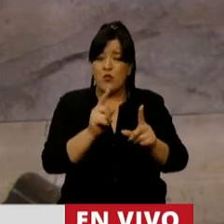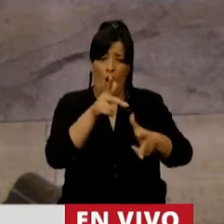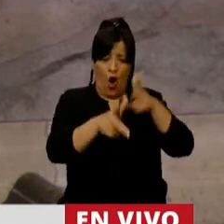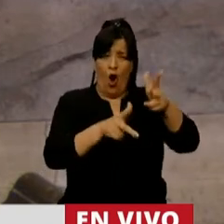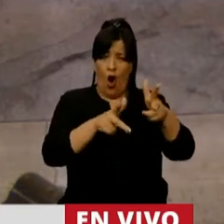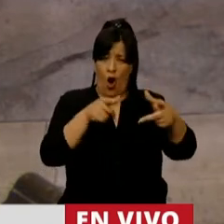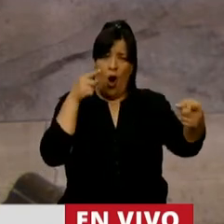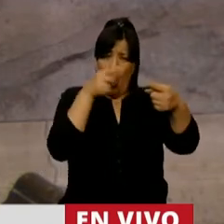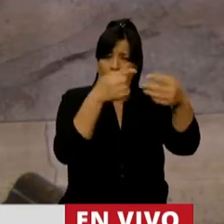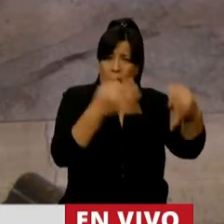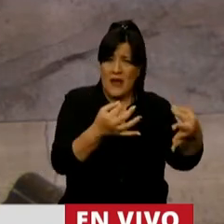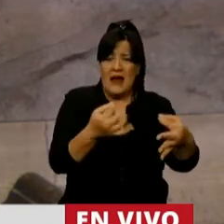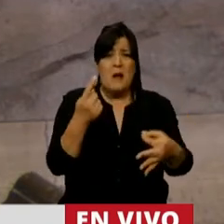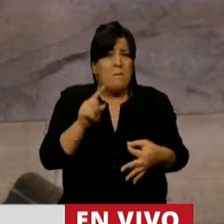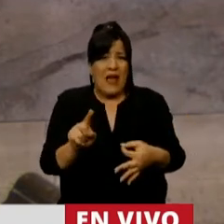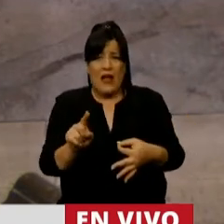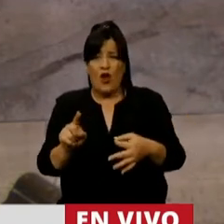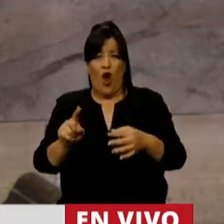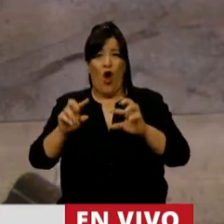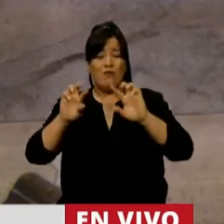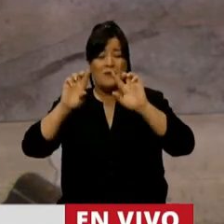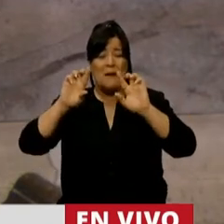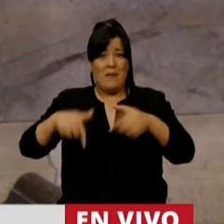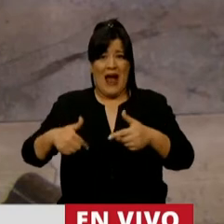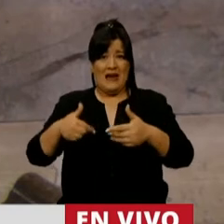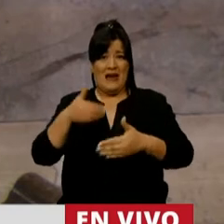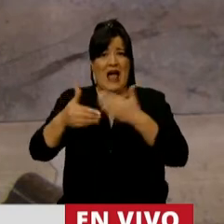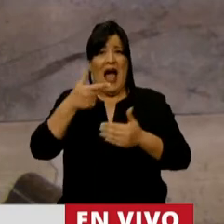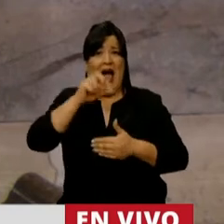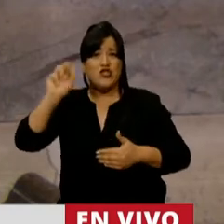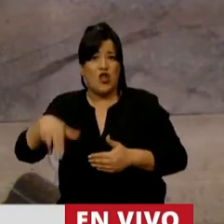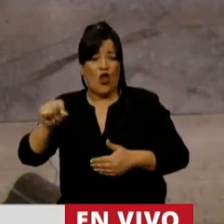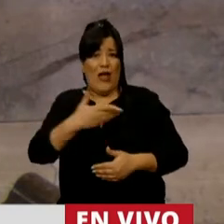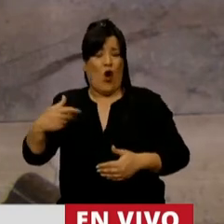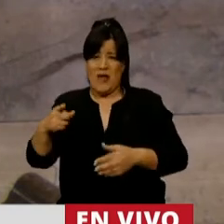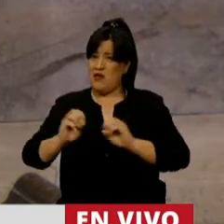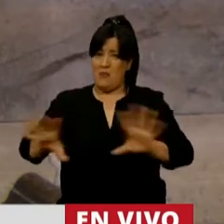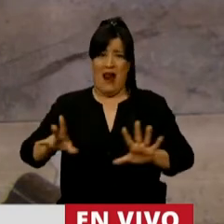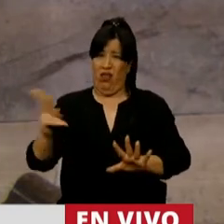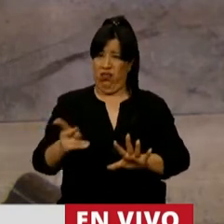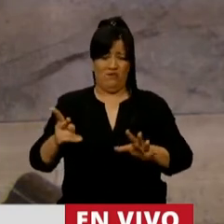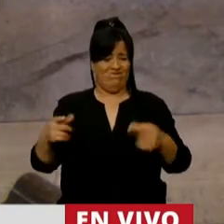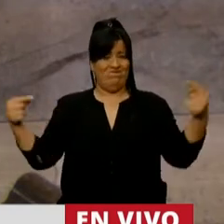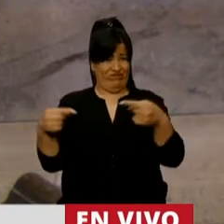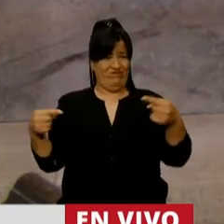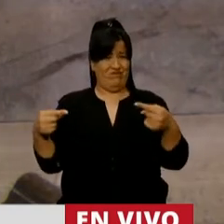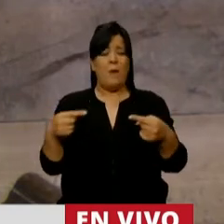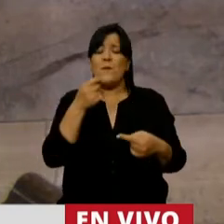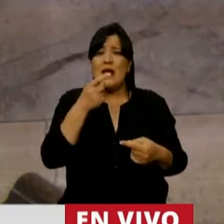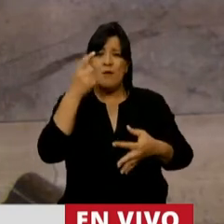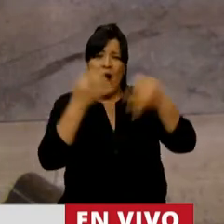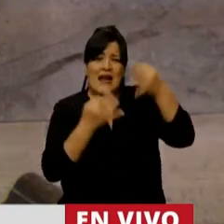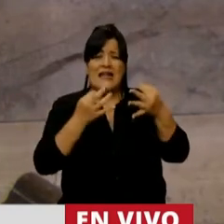y las pésimas y malas acciones de gobierno. Cuando uno analiza la política económica,